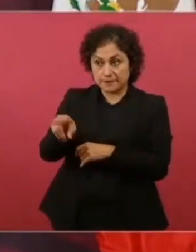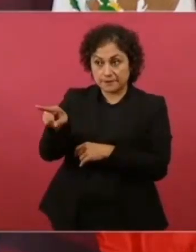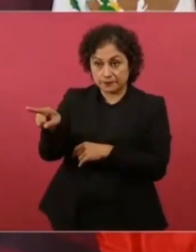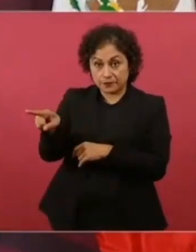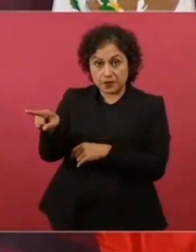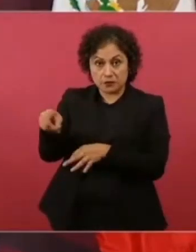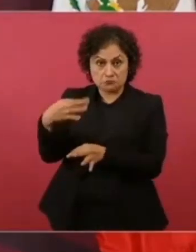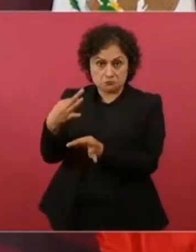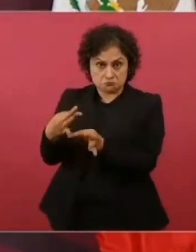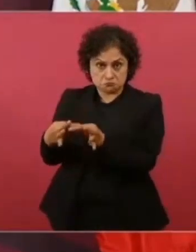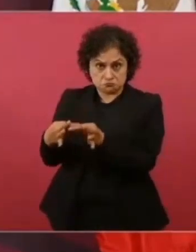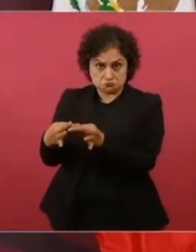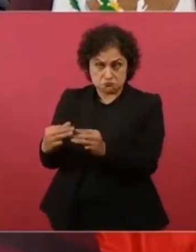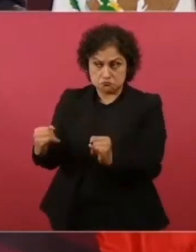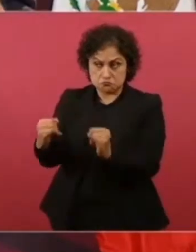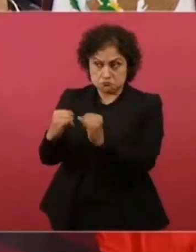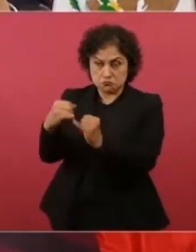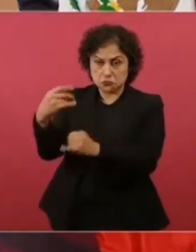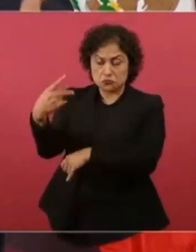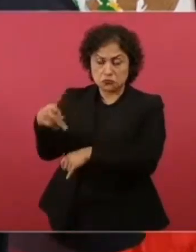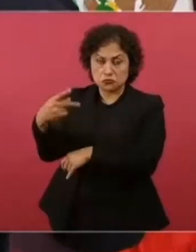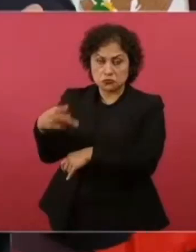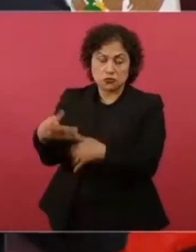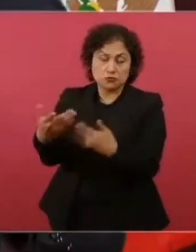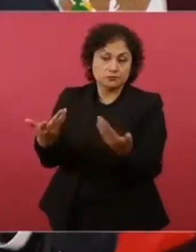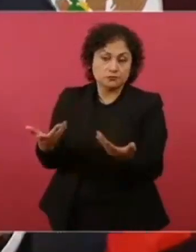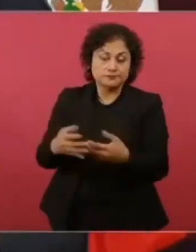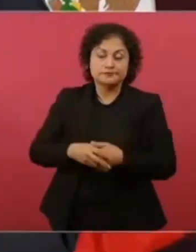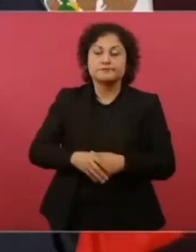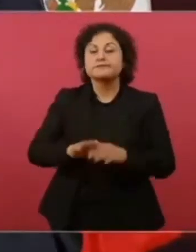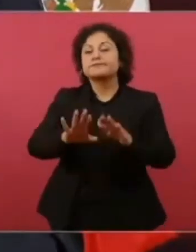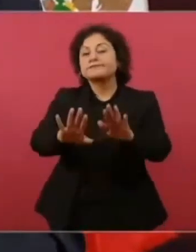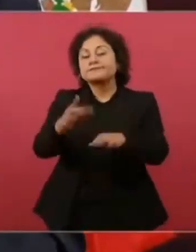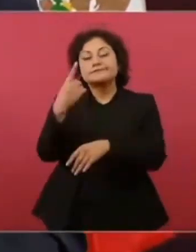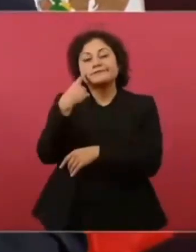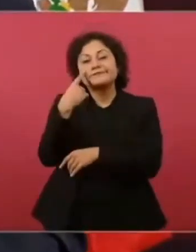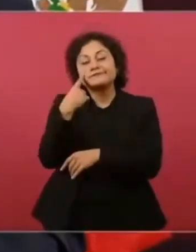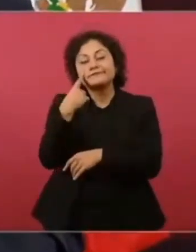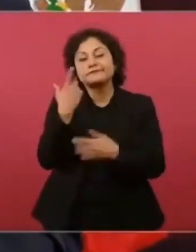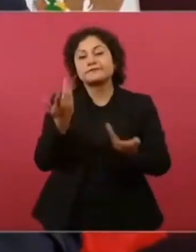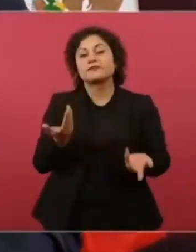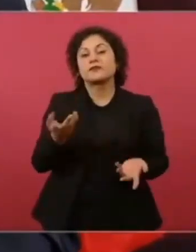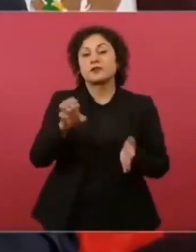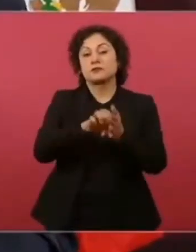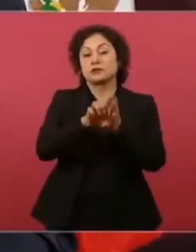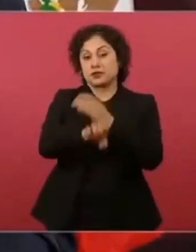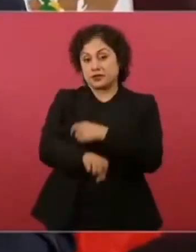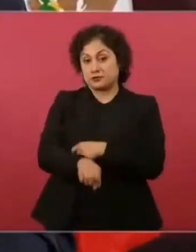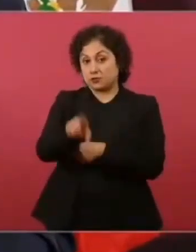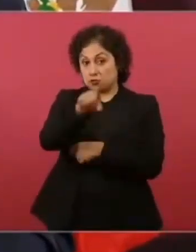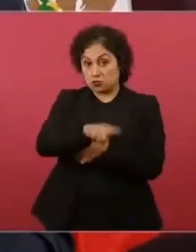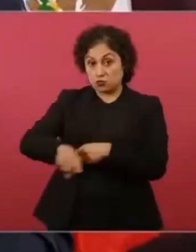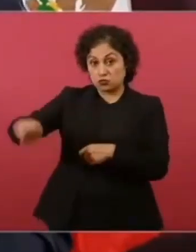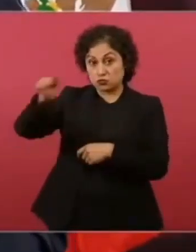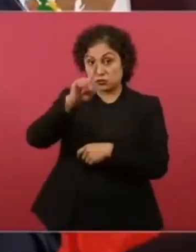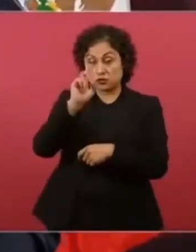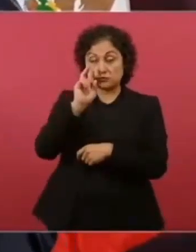Y si lo queremos ver con mucha objetividad,